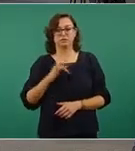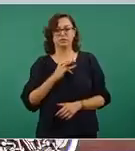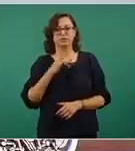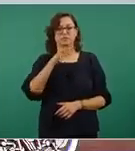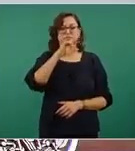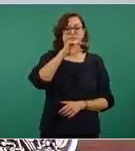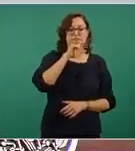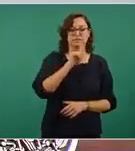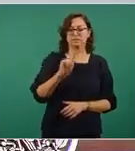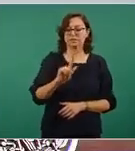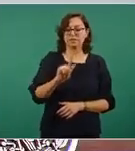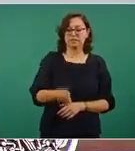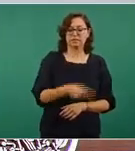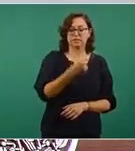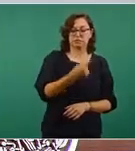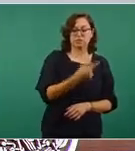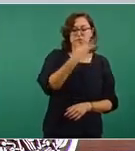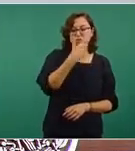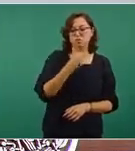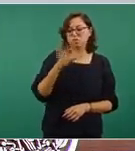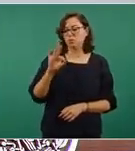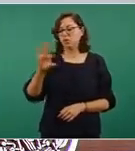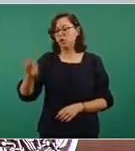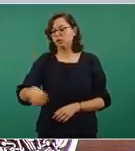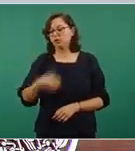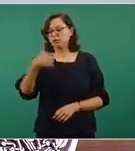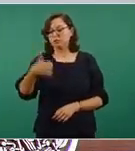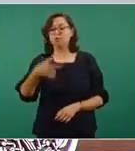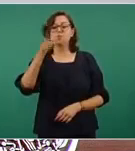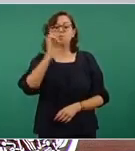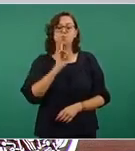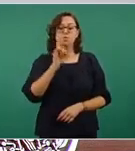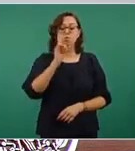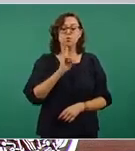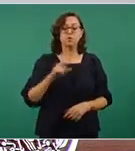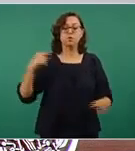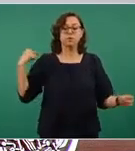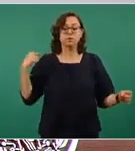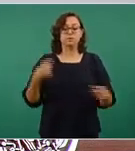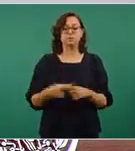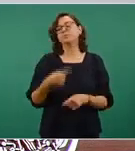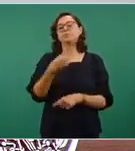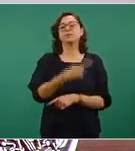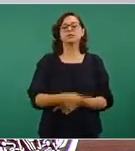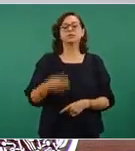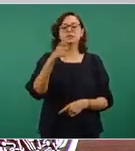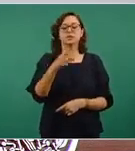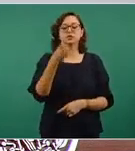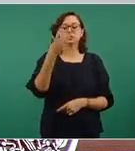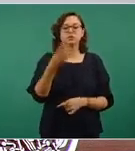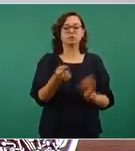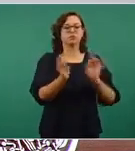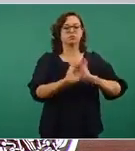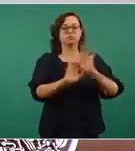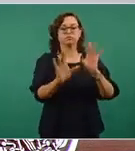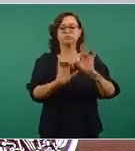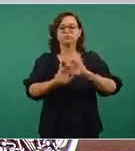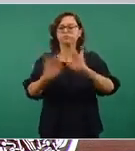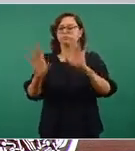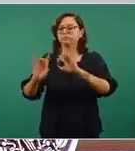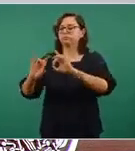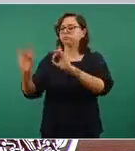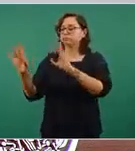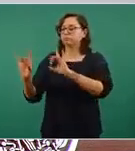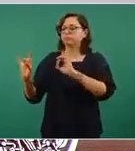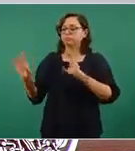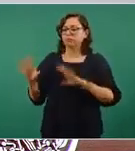son hombres, 46 mujeres, y al momento tenemos registrados 103 eventos, algunos que involucran a más de un